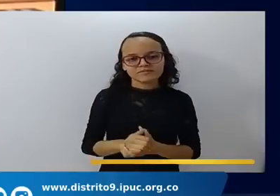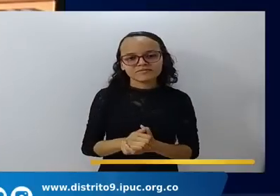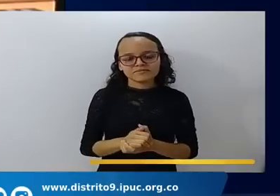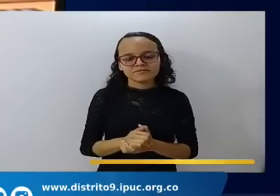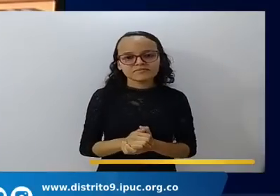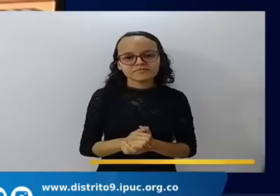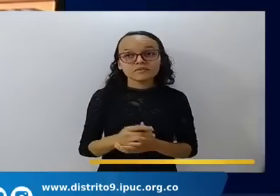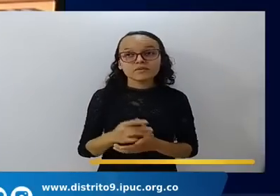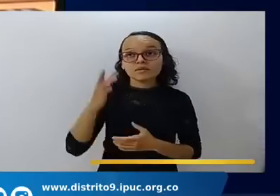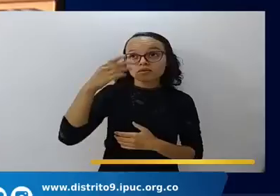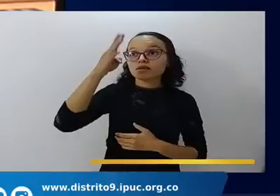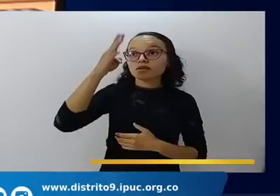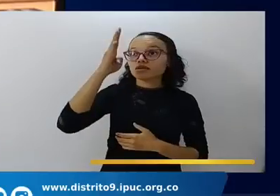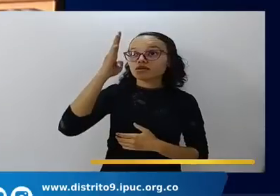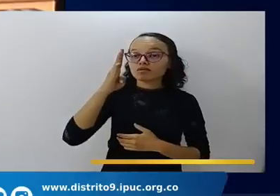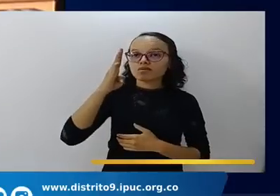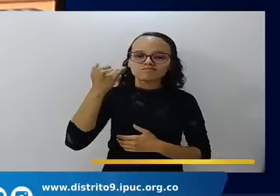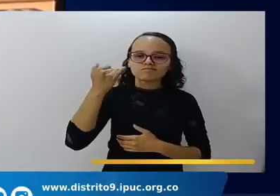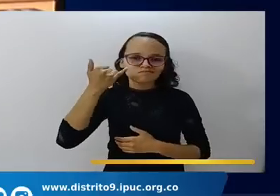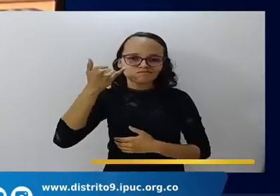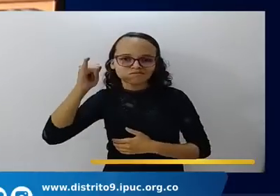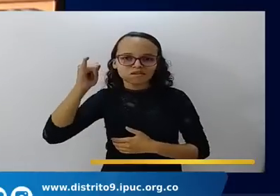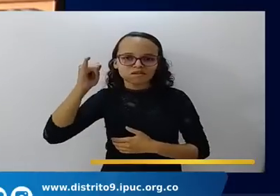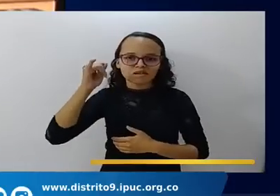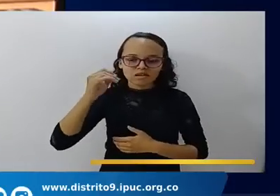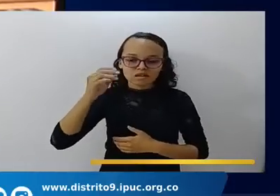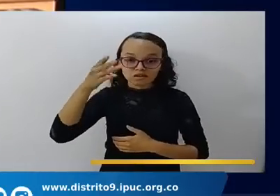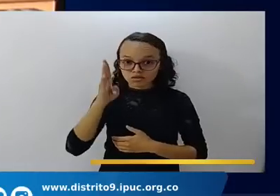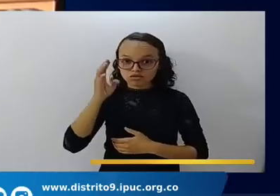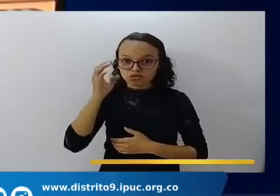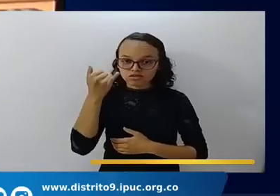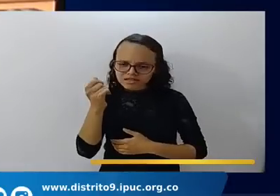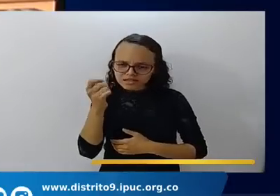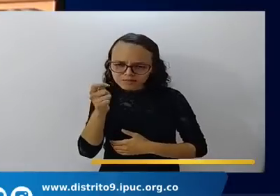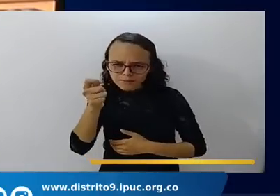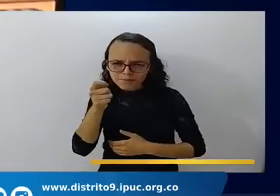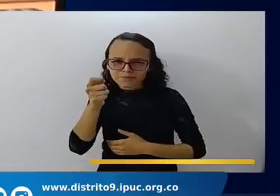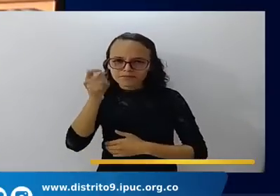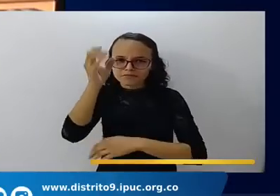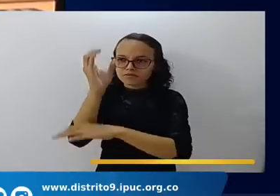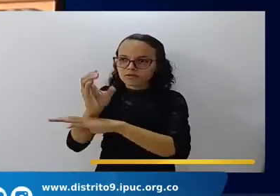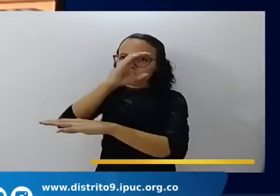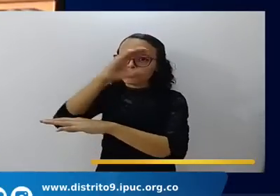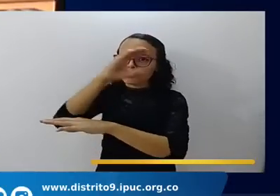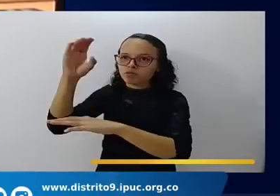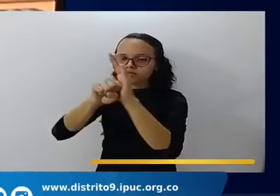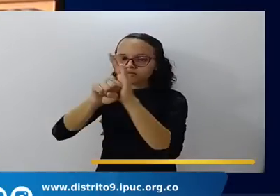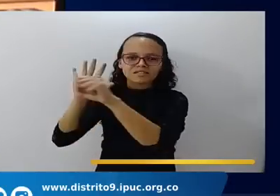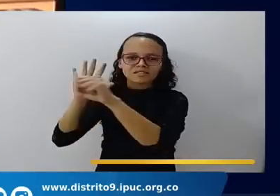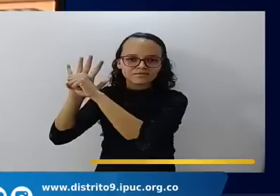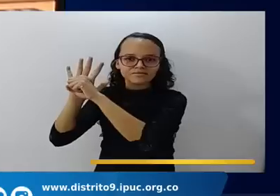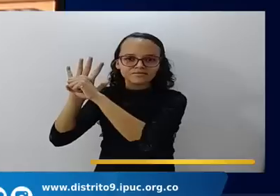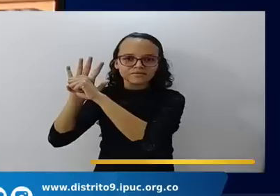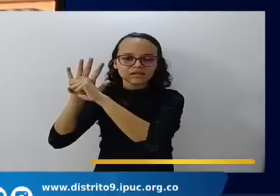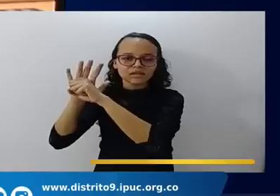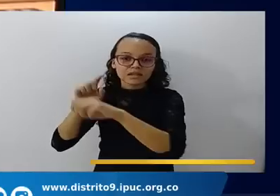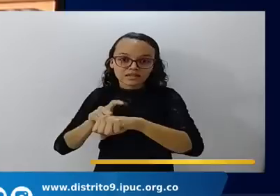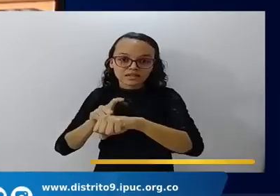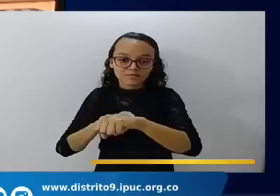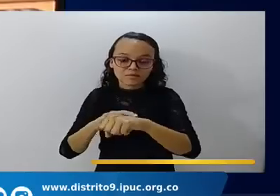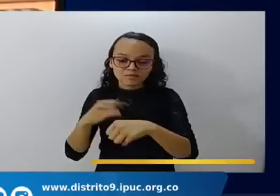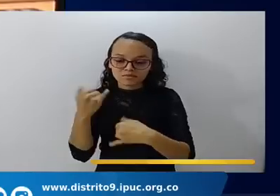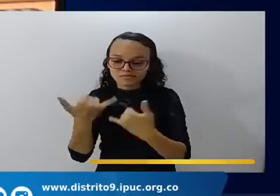Porque yo ya estoy para ser sacrificado. Y el tiempo de mi partida está cercano.